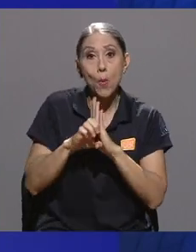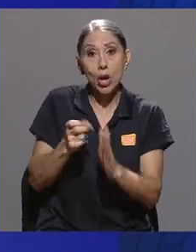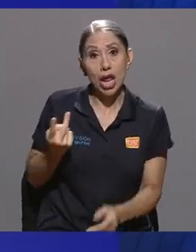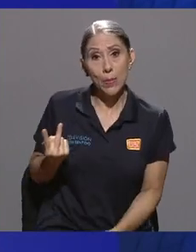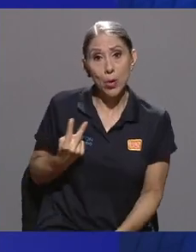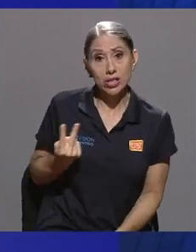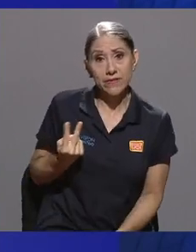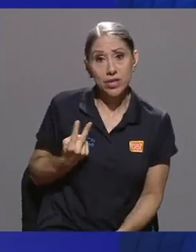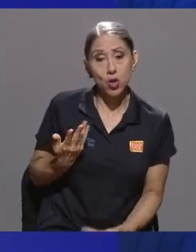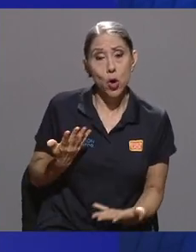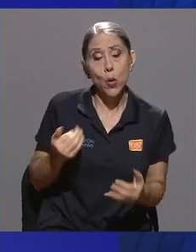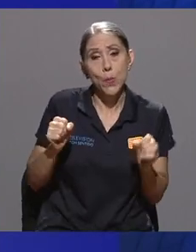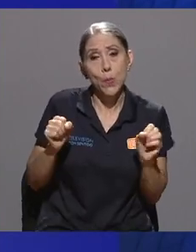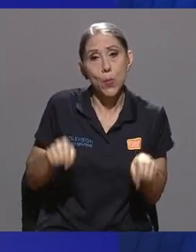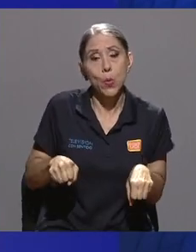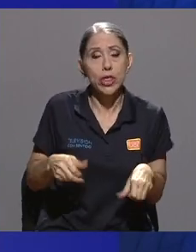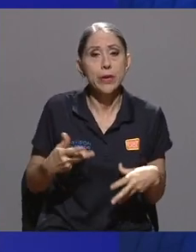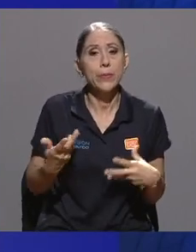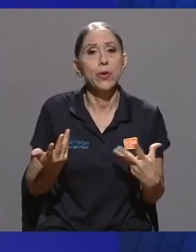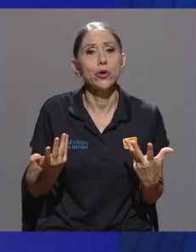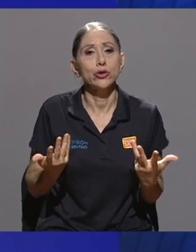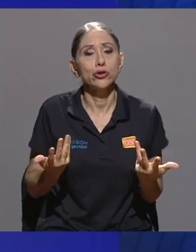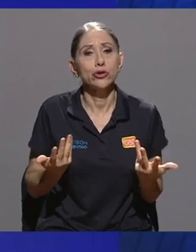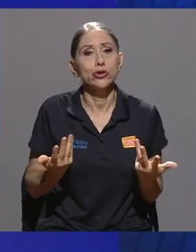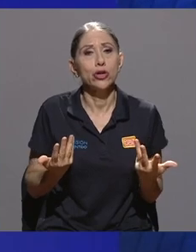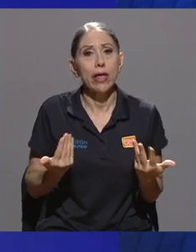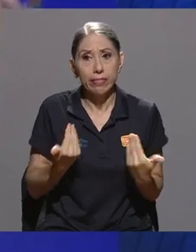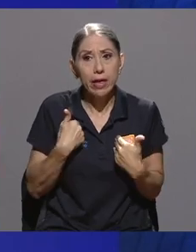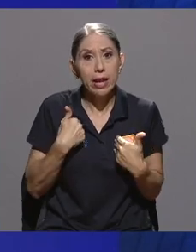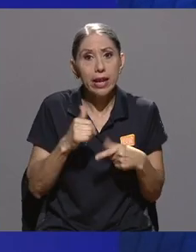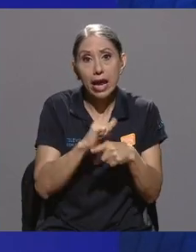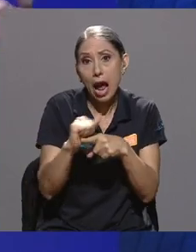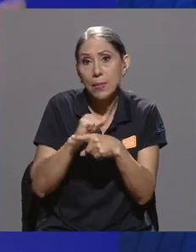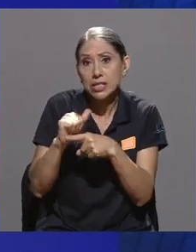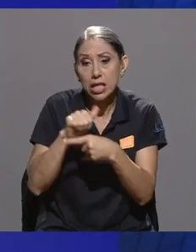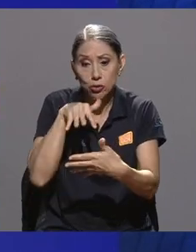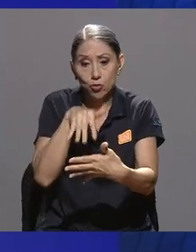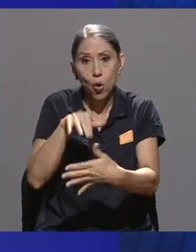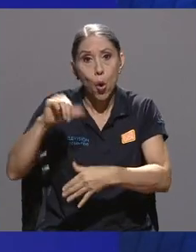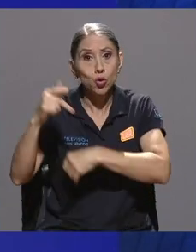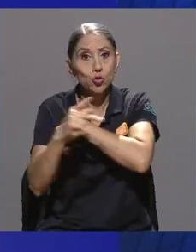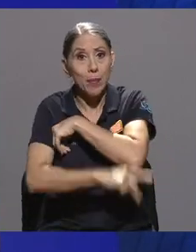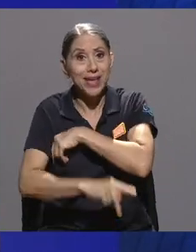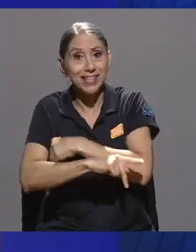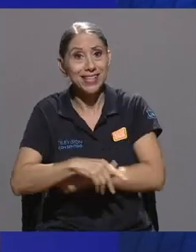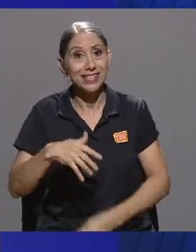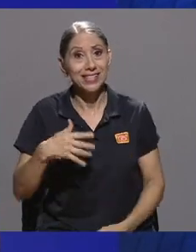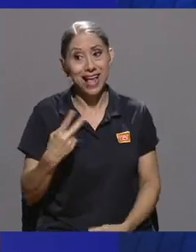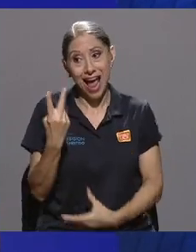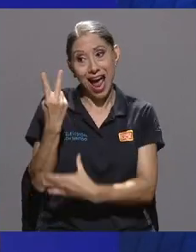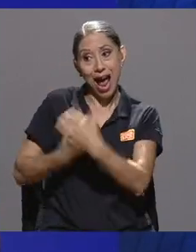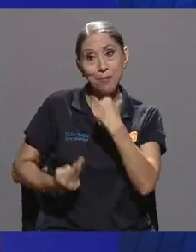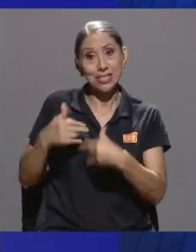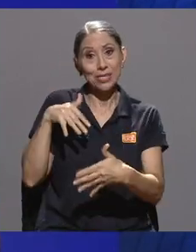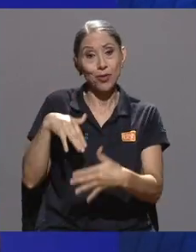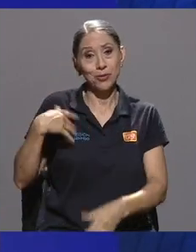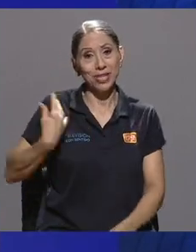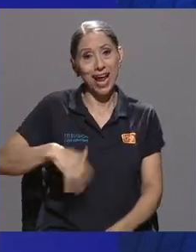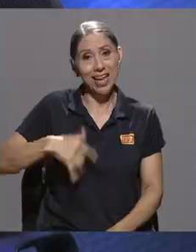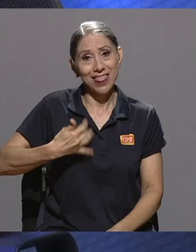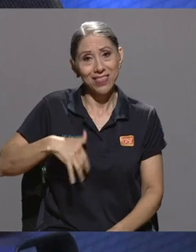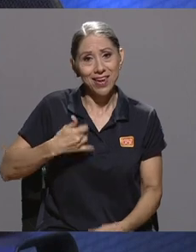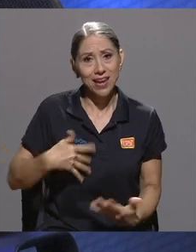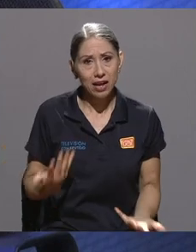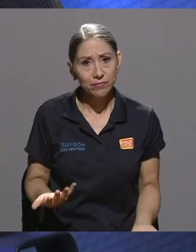pudimos de repente tener capacitación en otros países, en Argentina, donde estudiamos ambas, y empezamos también